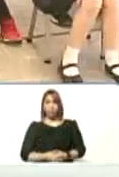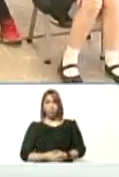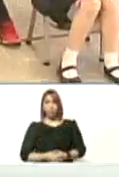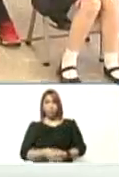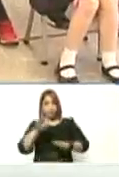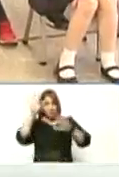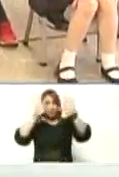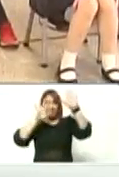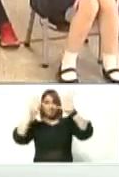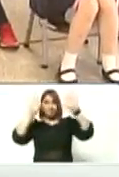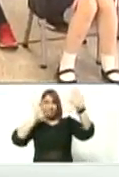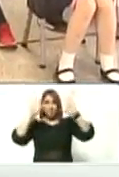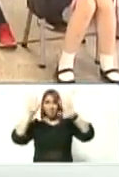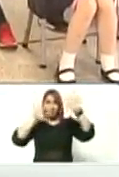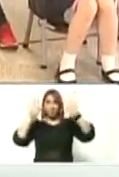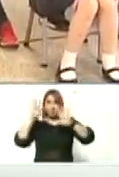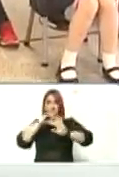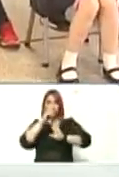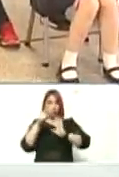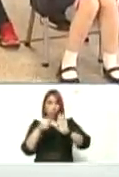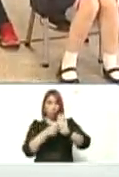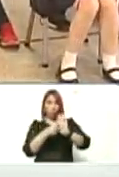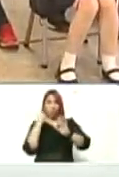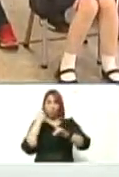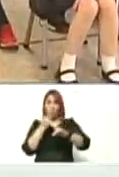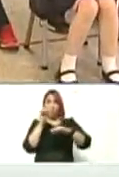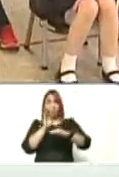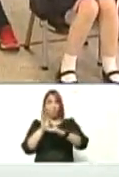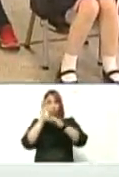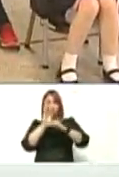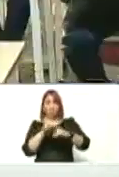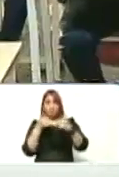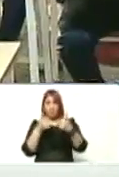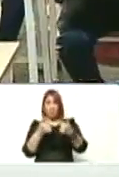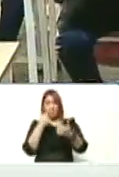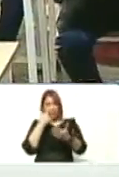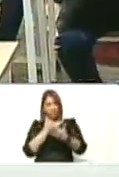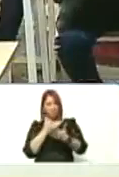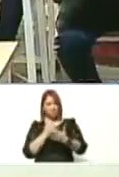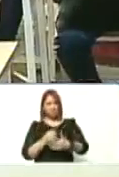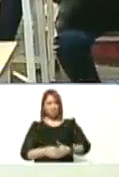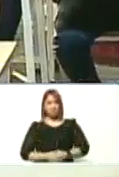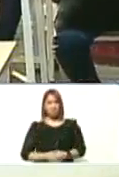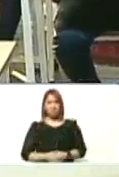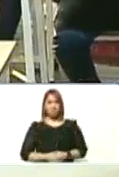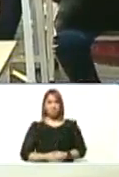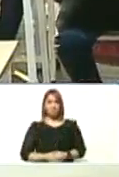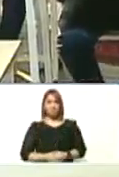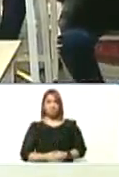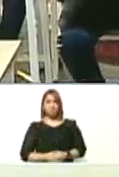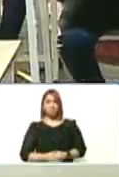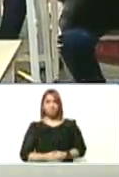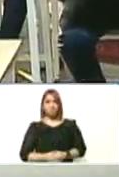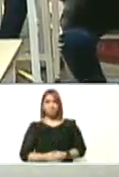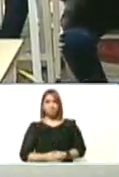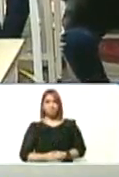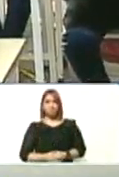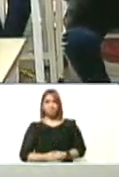pues todos todos para que se protejan bien fíjate Gabriela Alvarado